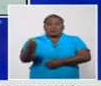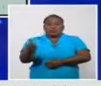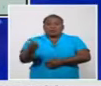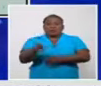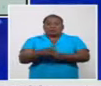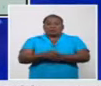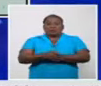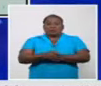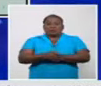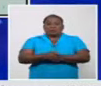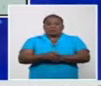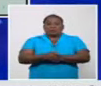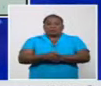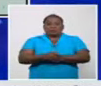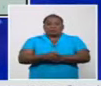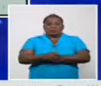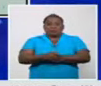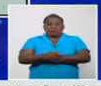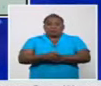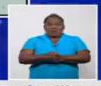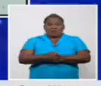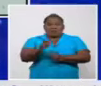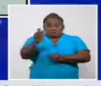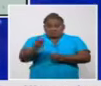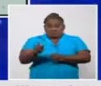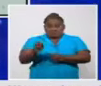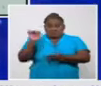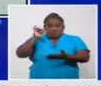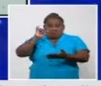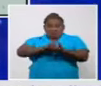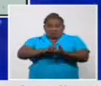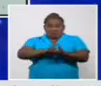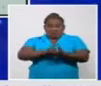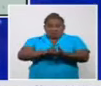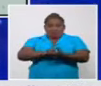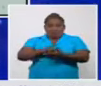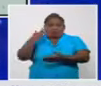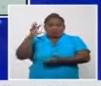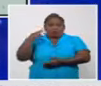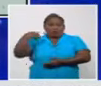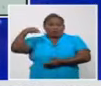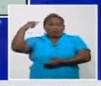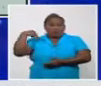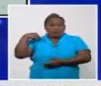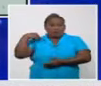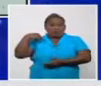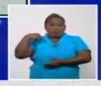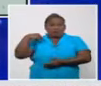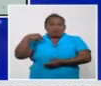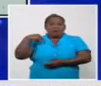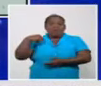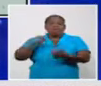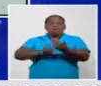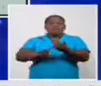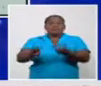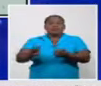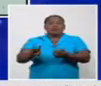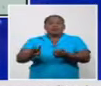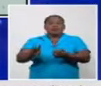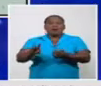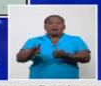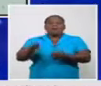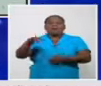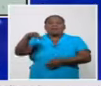Estos pacientes importados en el día de ayer, pues de la provincia de Pinar, de Río, Minas,